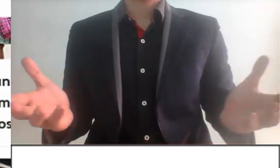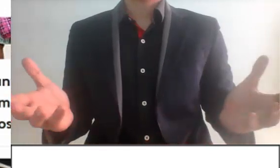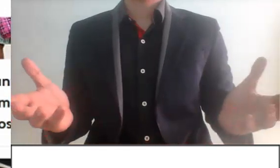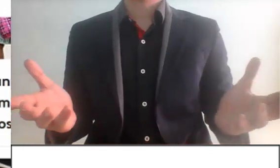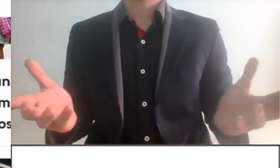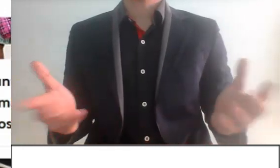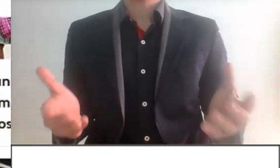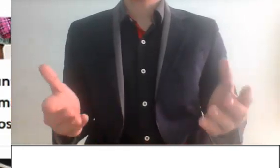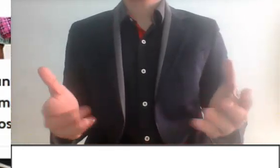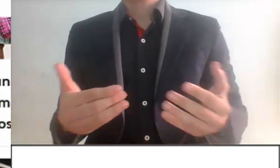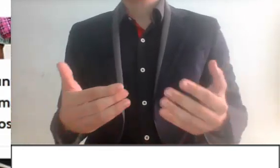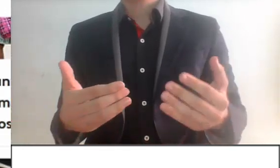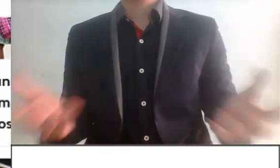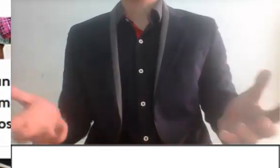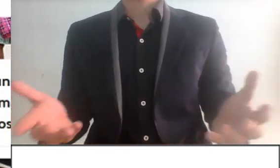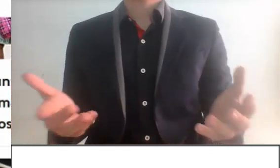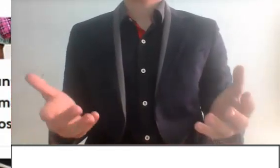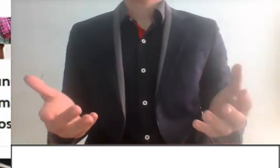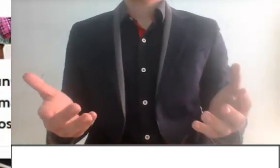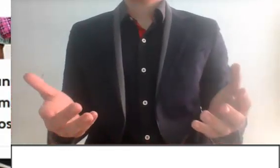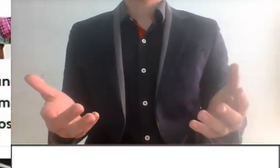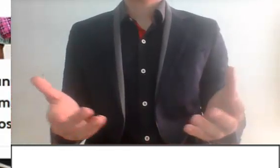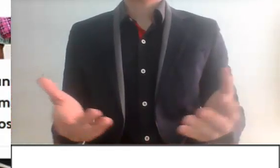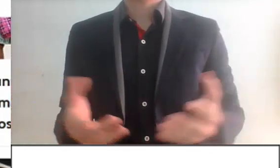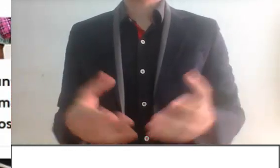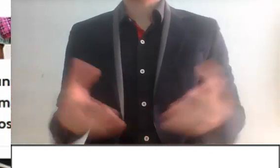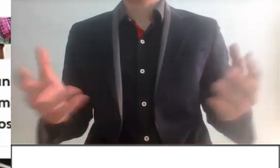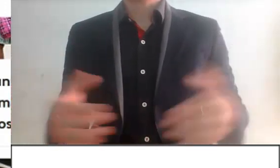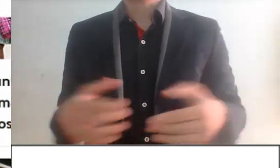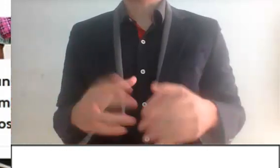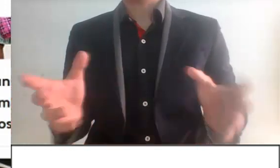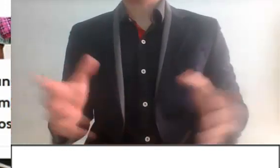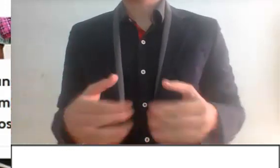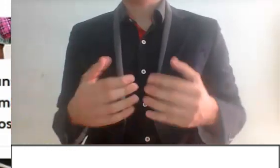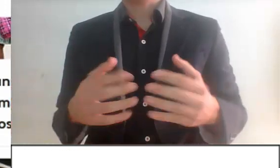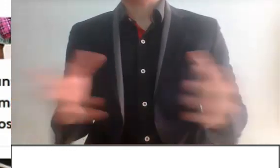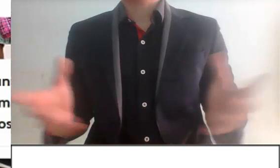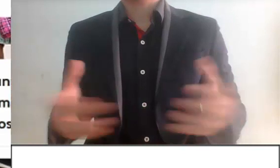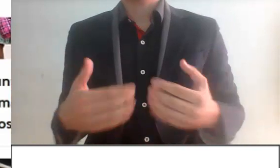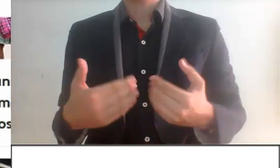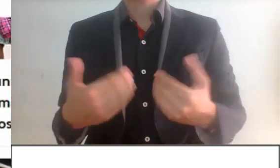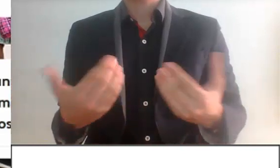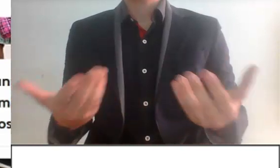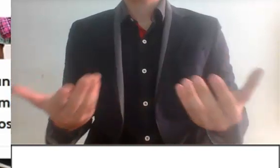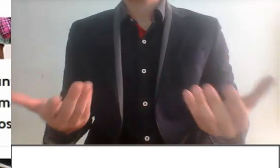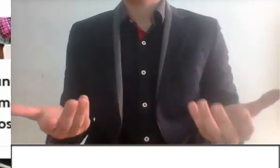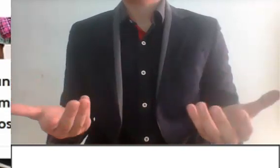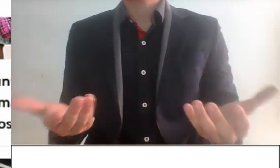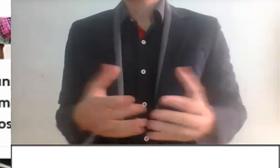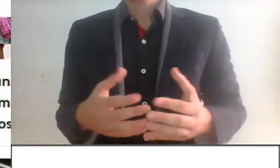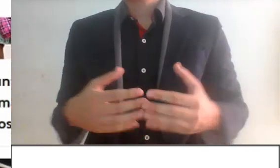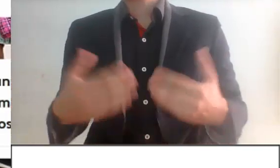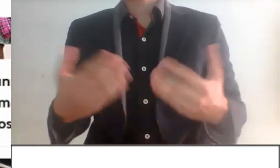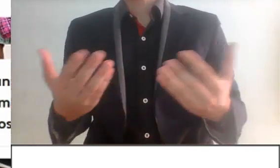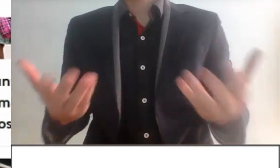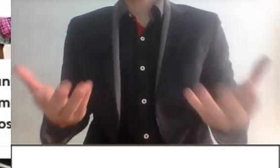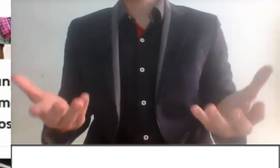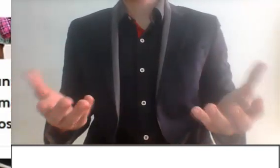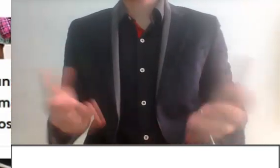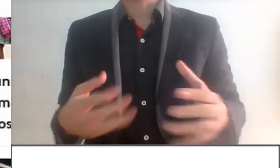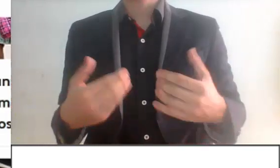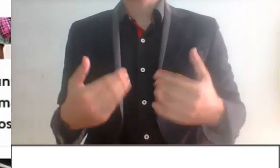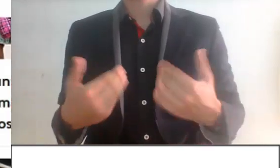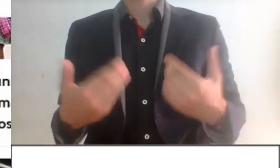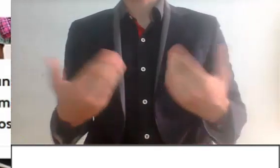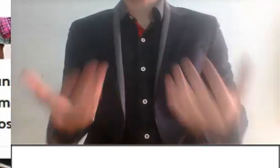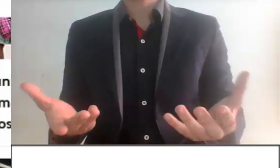Ahí se está establecido. Entonces, que me vengas a decir que esto es por temas comunistas y socialistas, porque en ocasión me vienen personas a decir eso. Y bueno, respeto